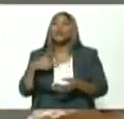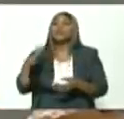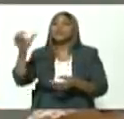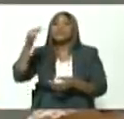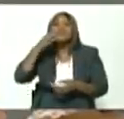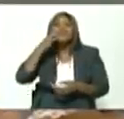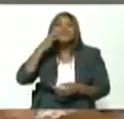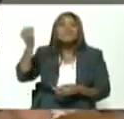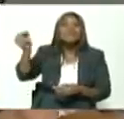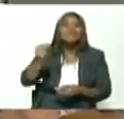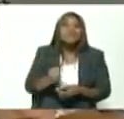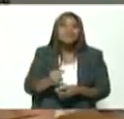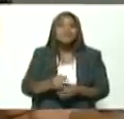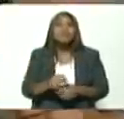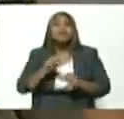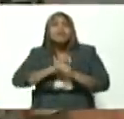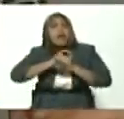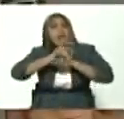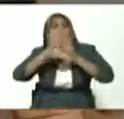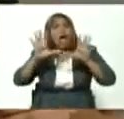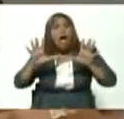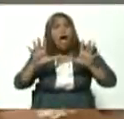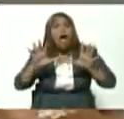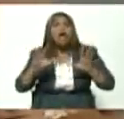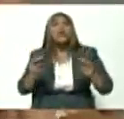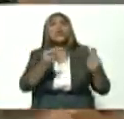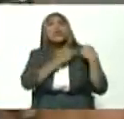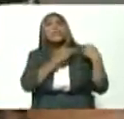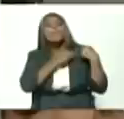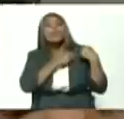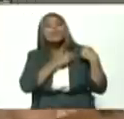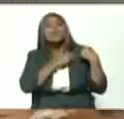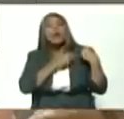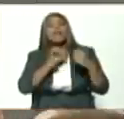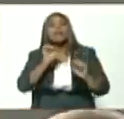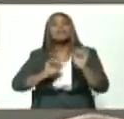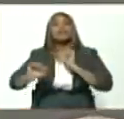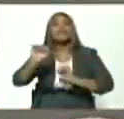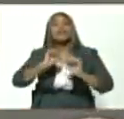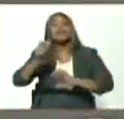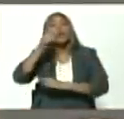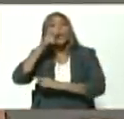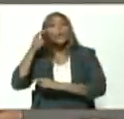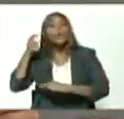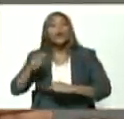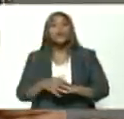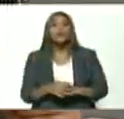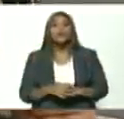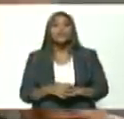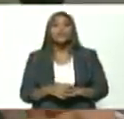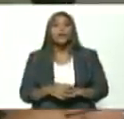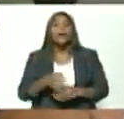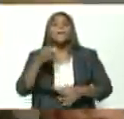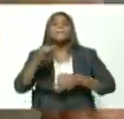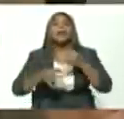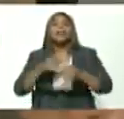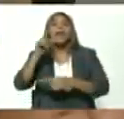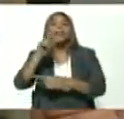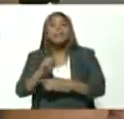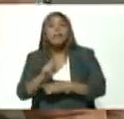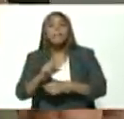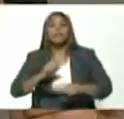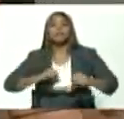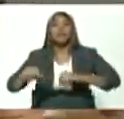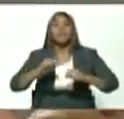participación tiene que ser con transparencia con corresponsabilidad con defensa de la soberanía plantea también que tiene que ser con eficacia